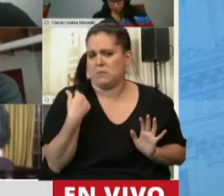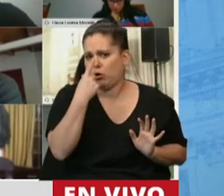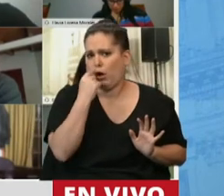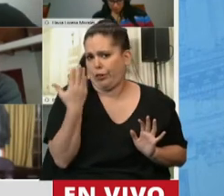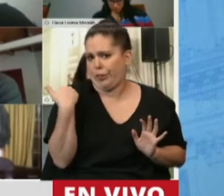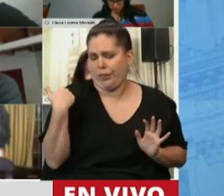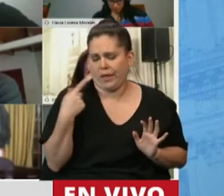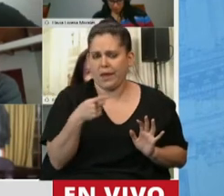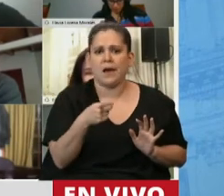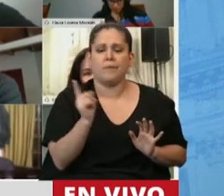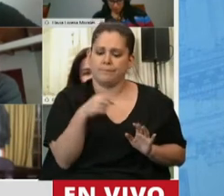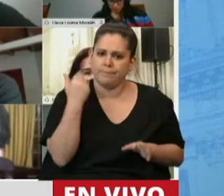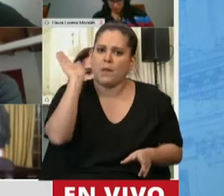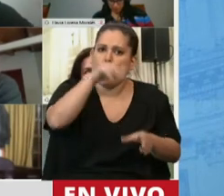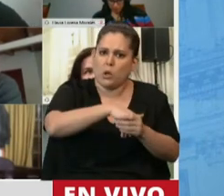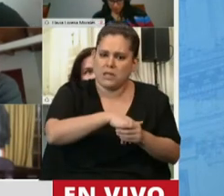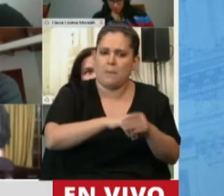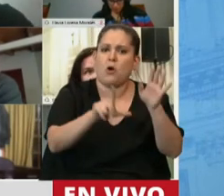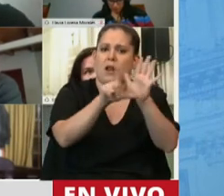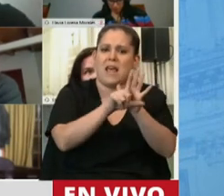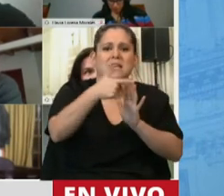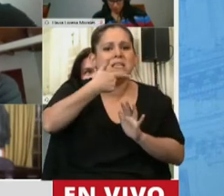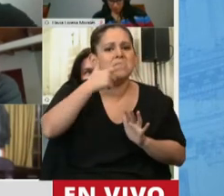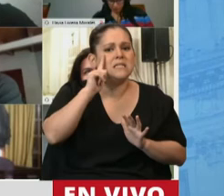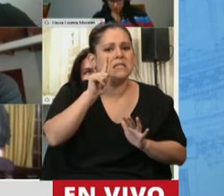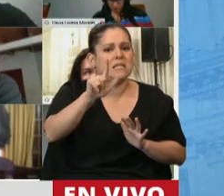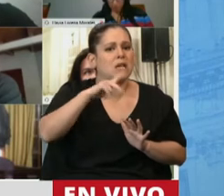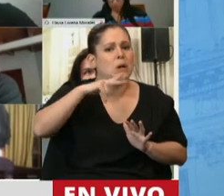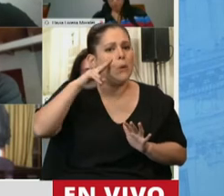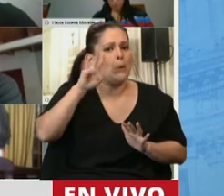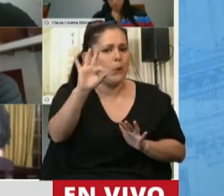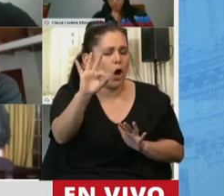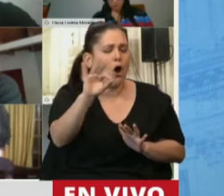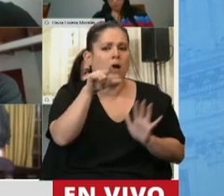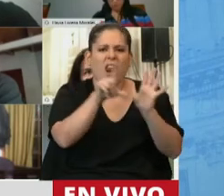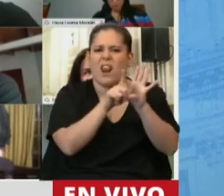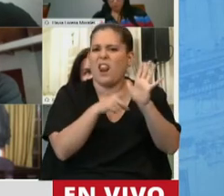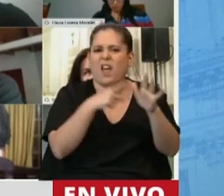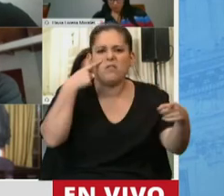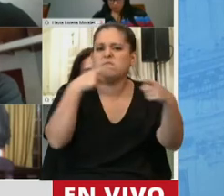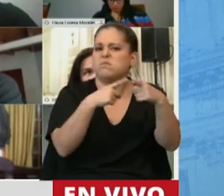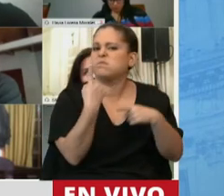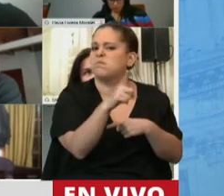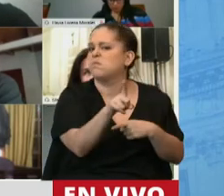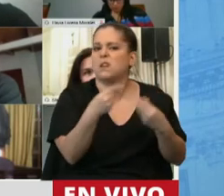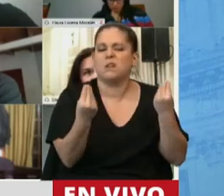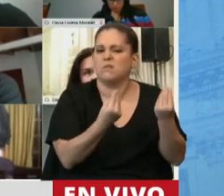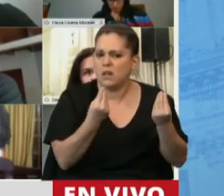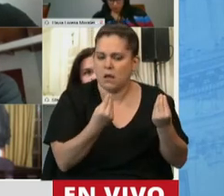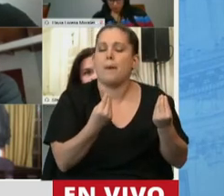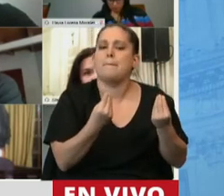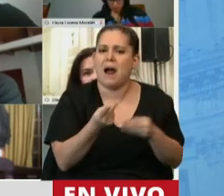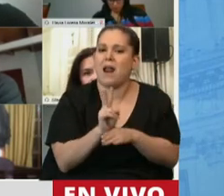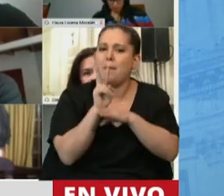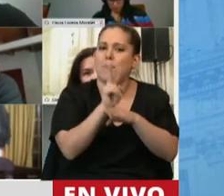votamos y sancionamos la ley Silvio, que tiene el objetivo nada más ni nada menos que de